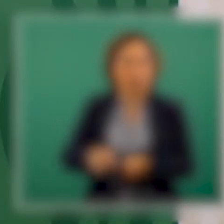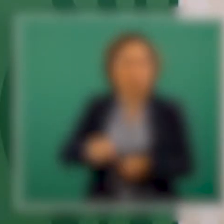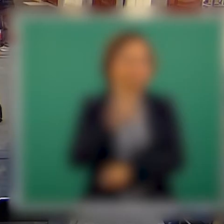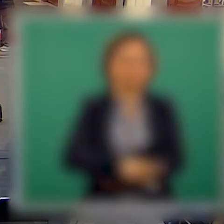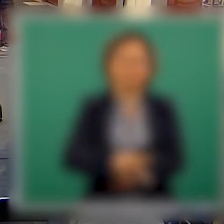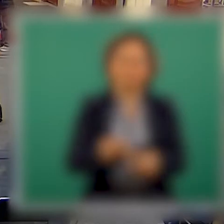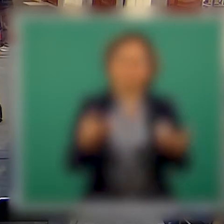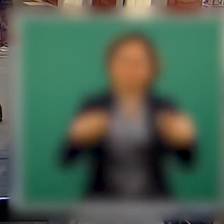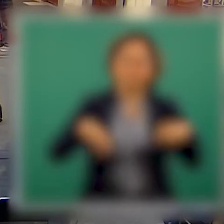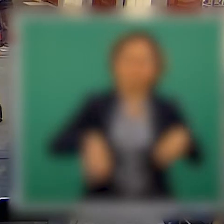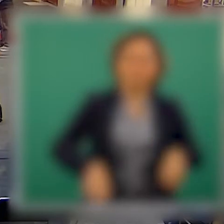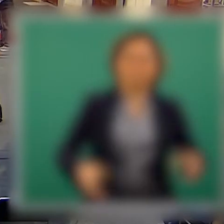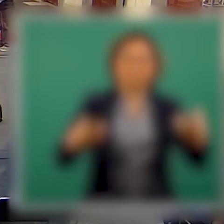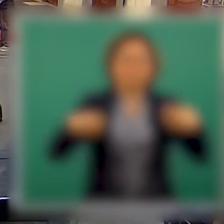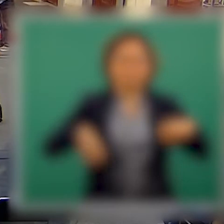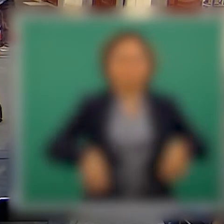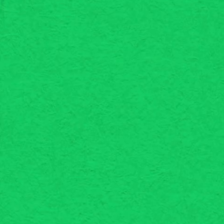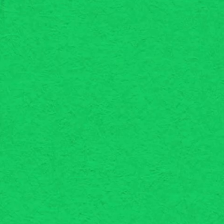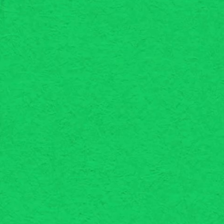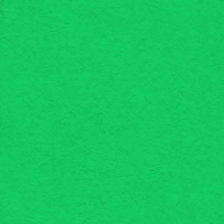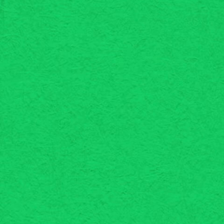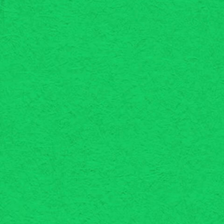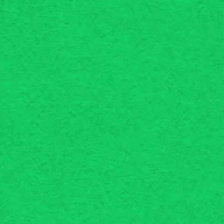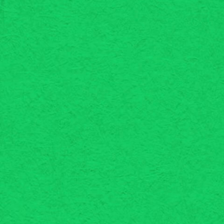Arzate, Canal 14